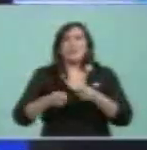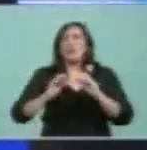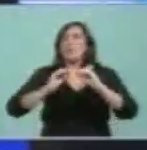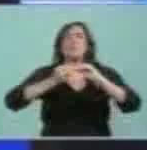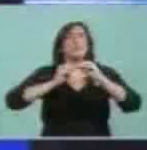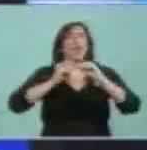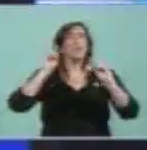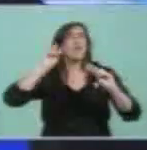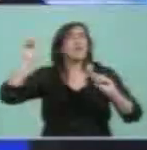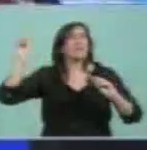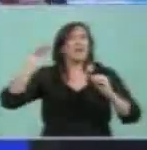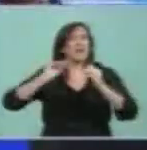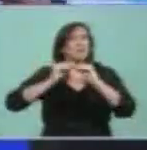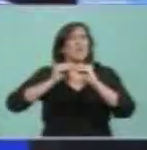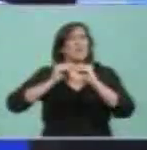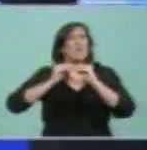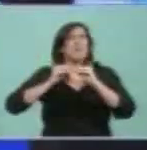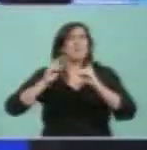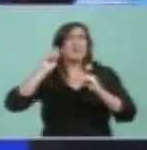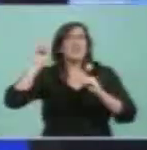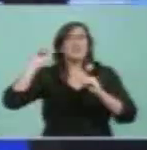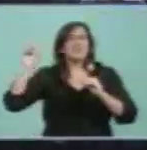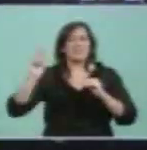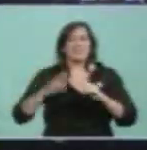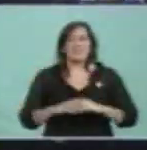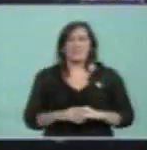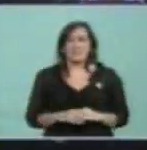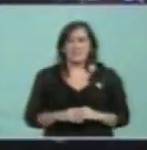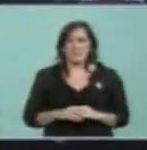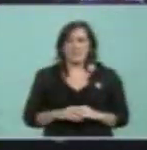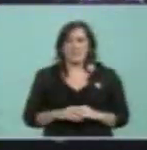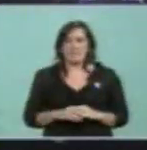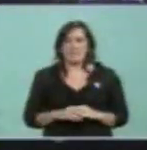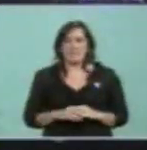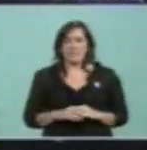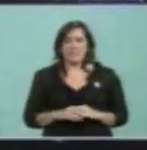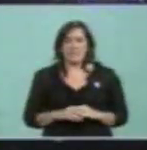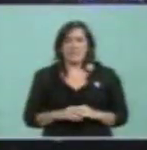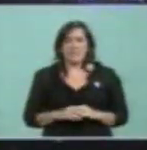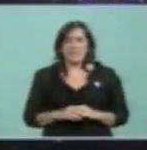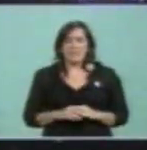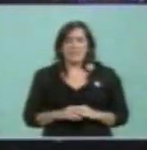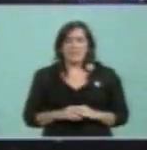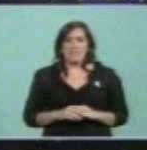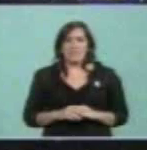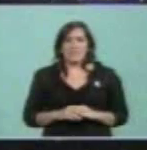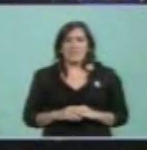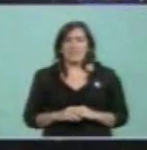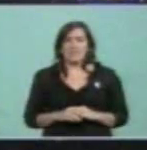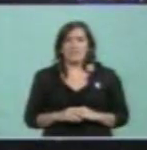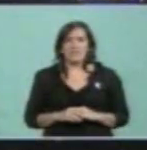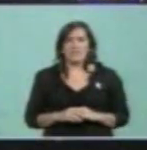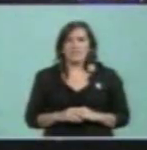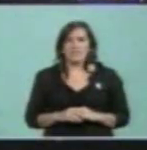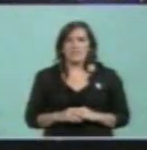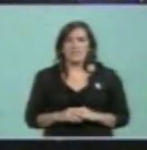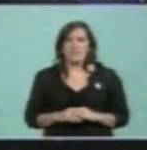nosotros, que no significa no comerciar con otros bloques, pero necesitamos también constituirnos